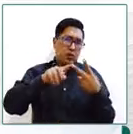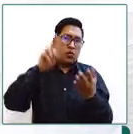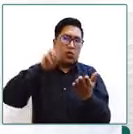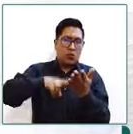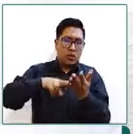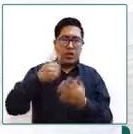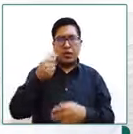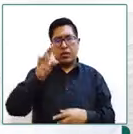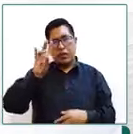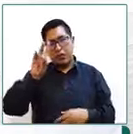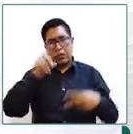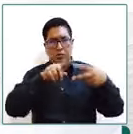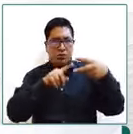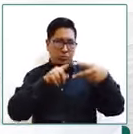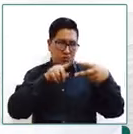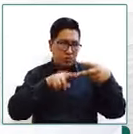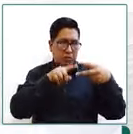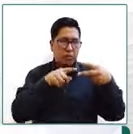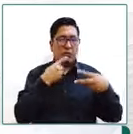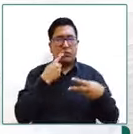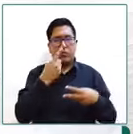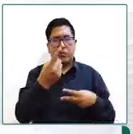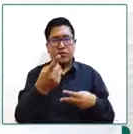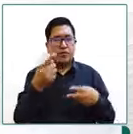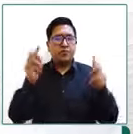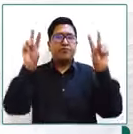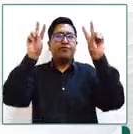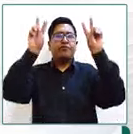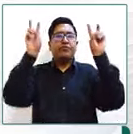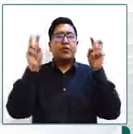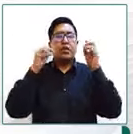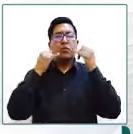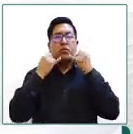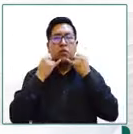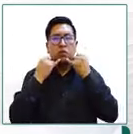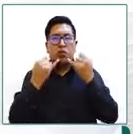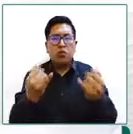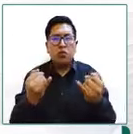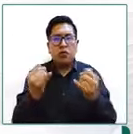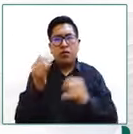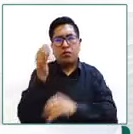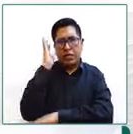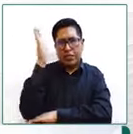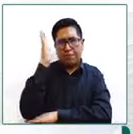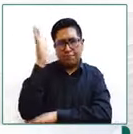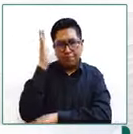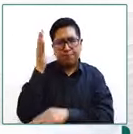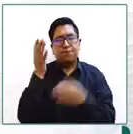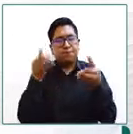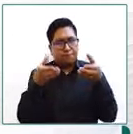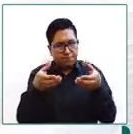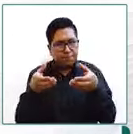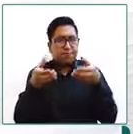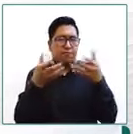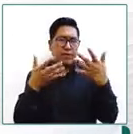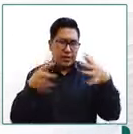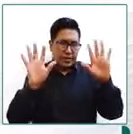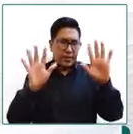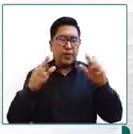decíamos hemos emitido una informes defensoriales y reitero esta